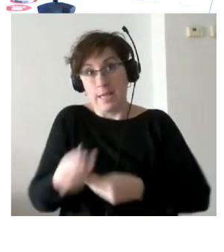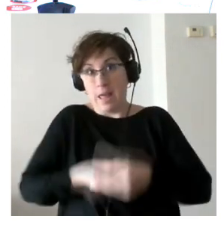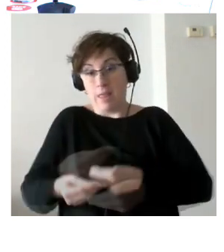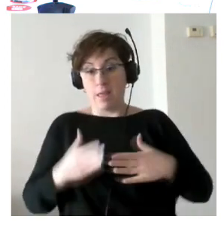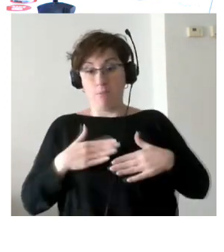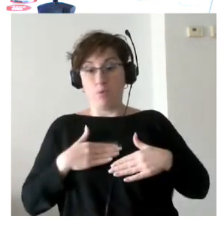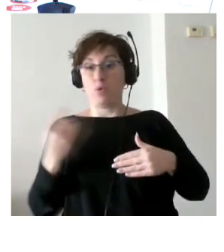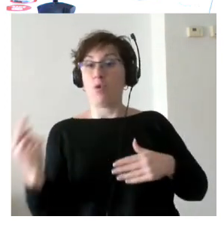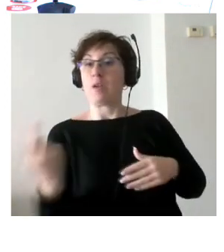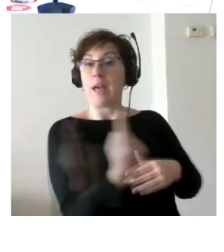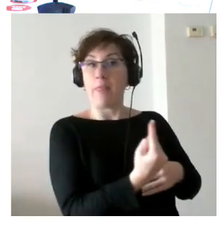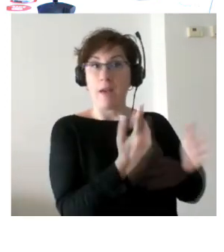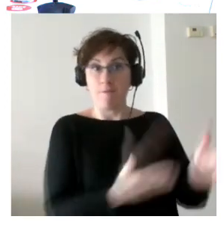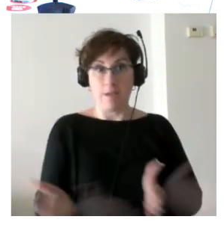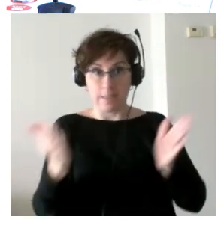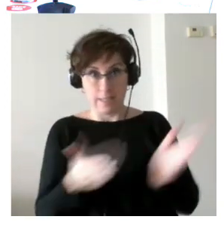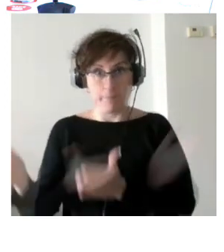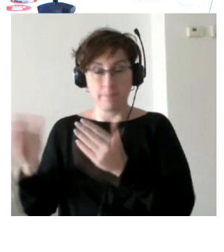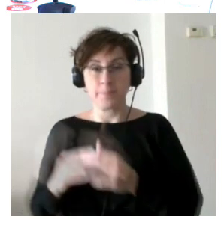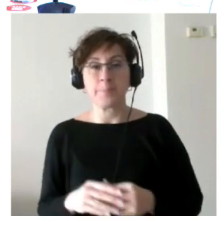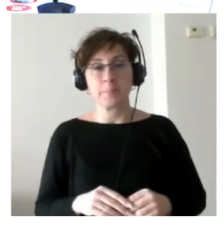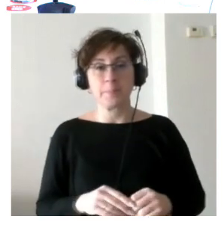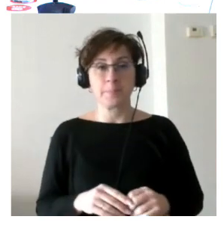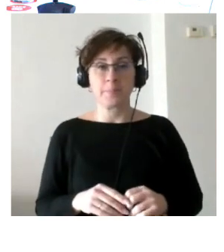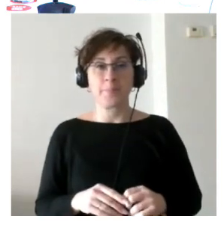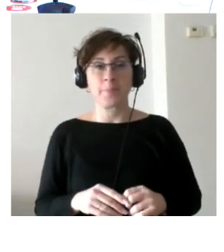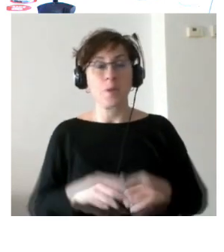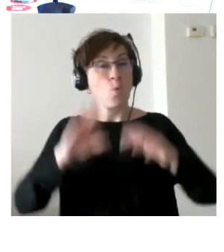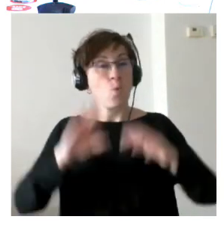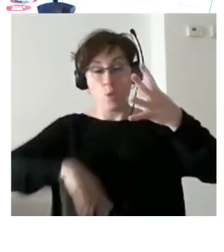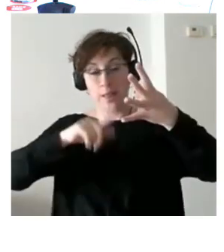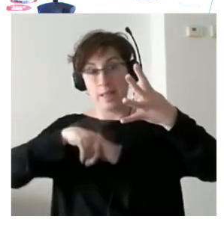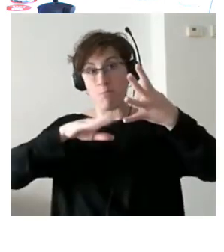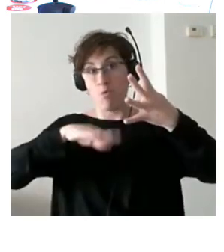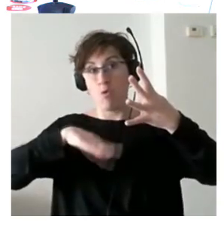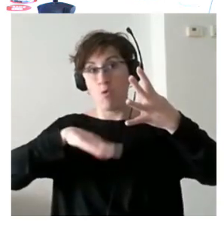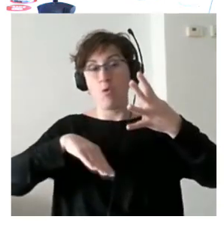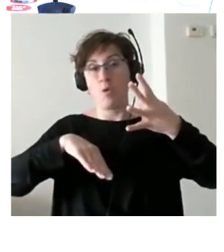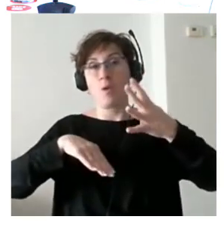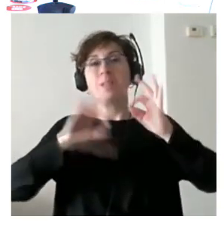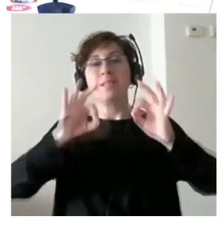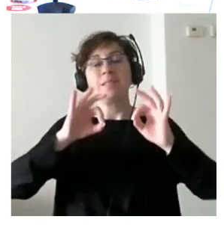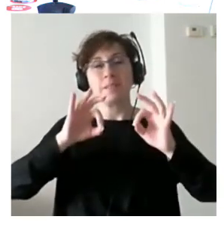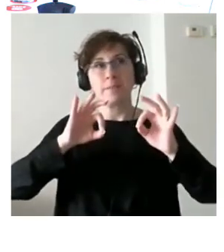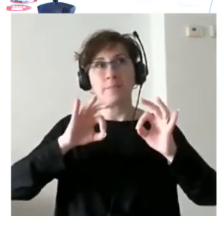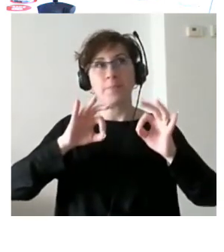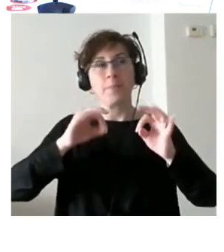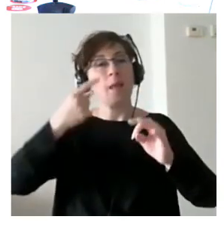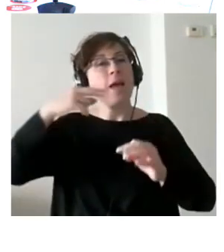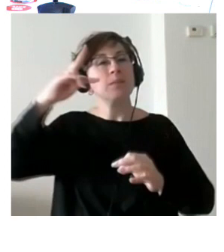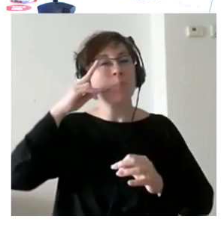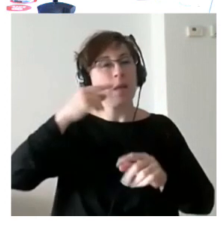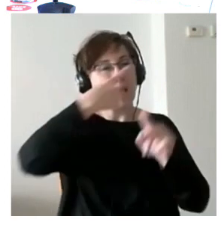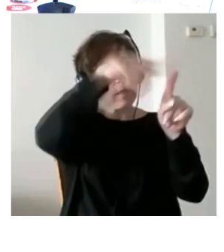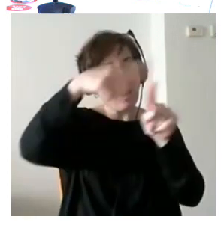cada una de sus fases y la última parte sería un recopilatorio de experiencias